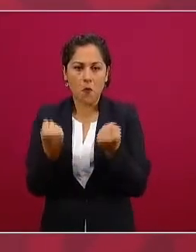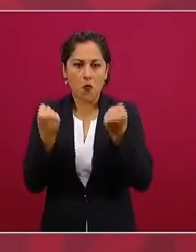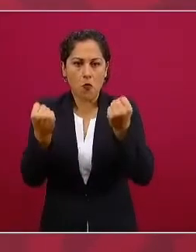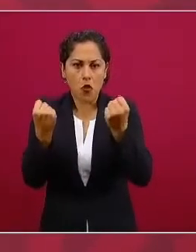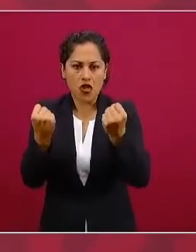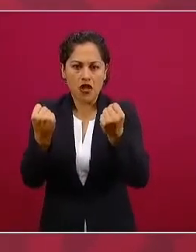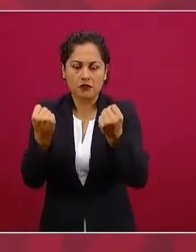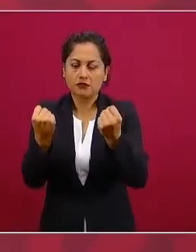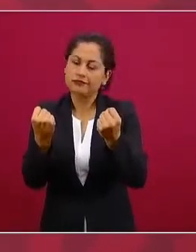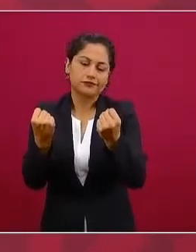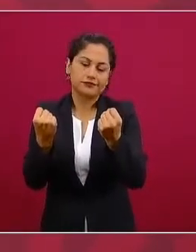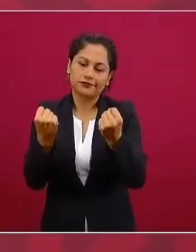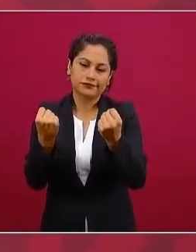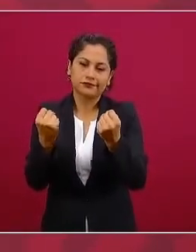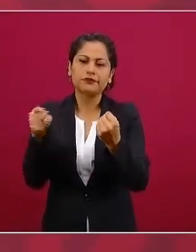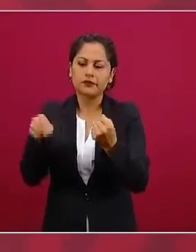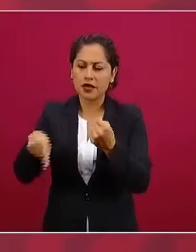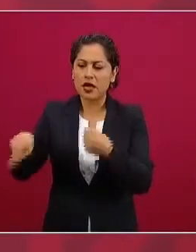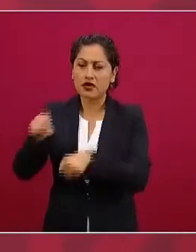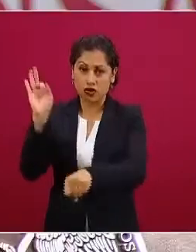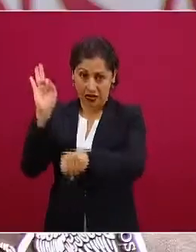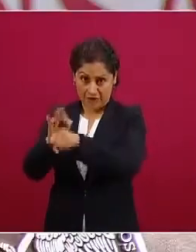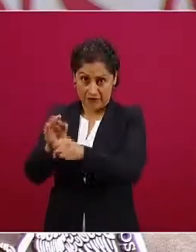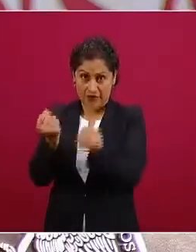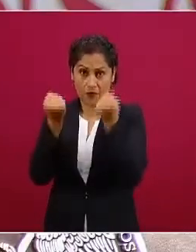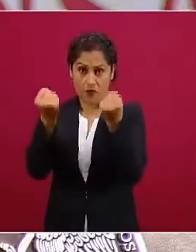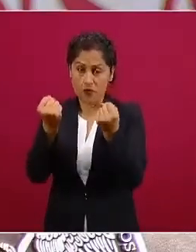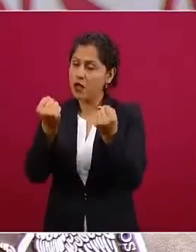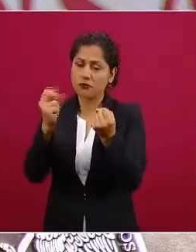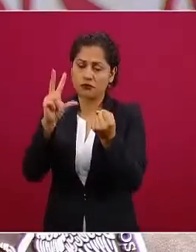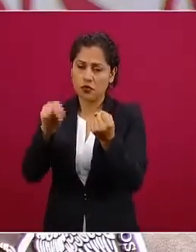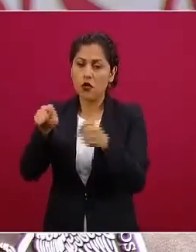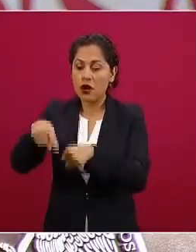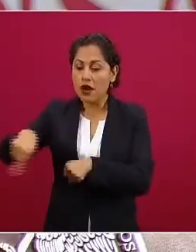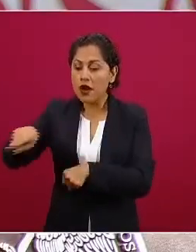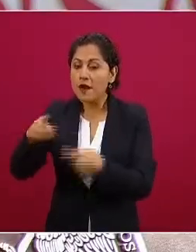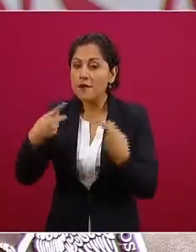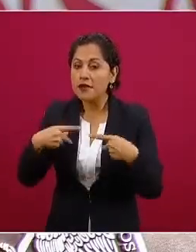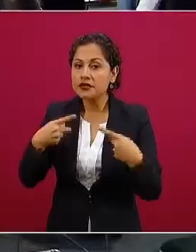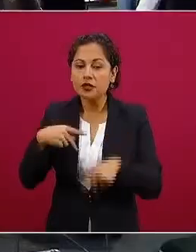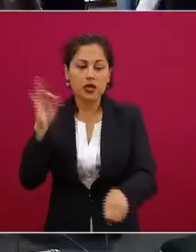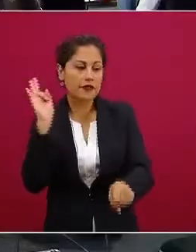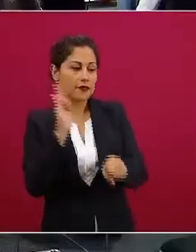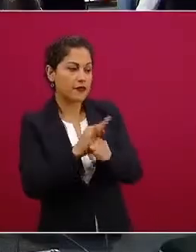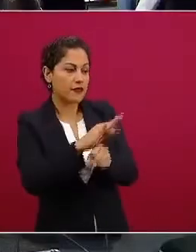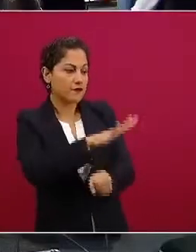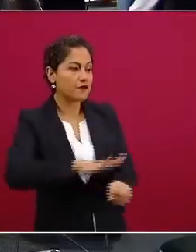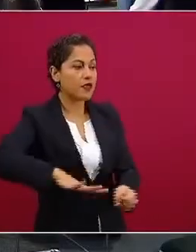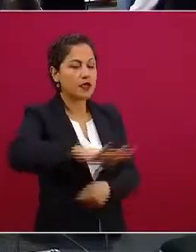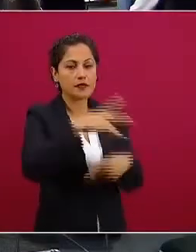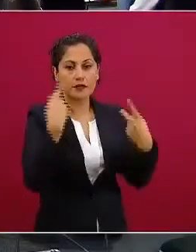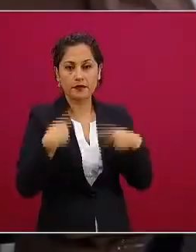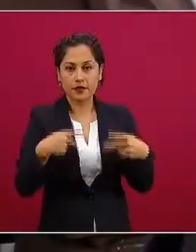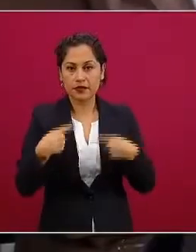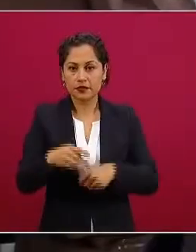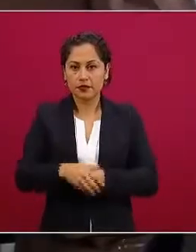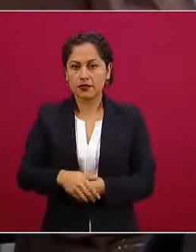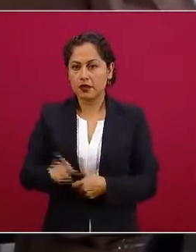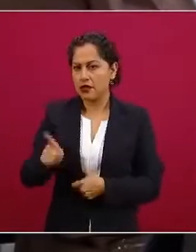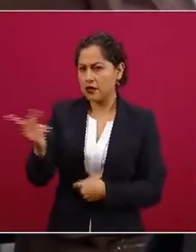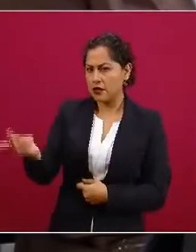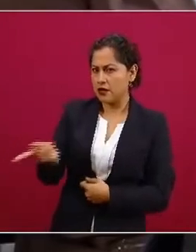el que no defiende al poder el que defiende al pueblo el buen periodismo no es el que aplaude